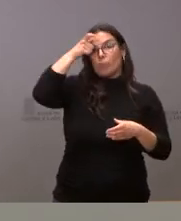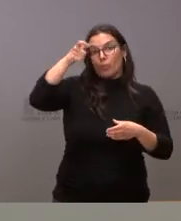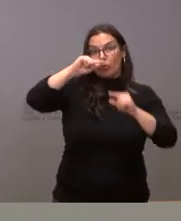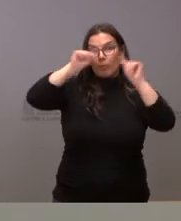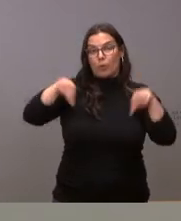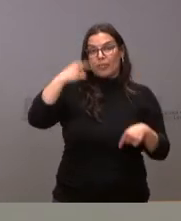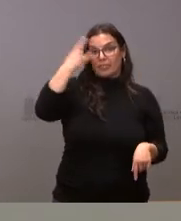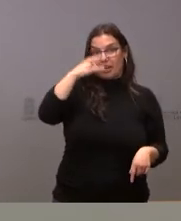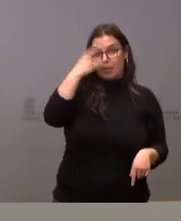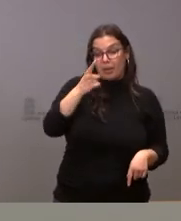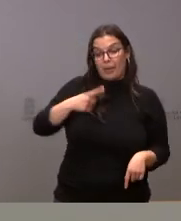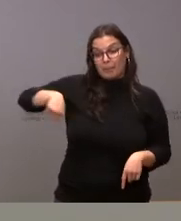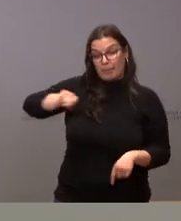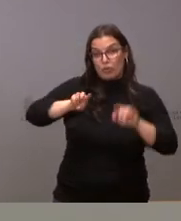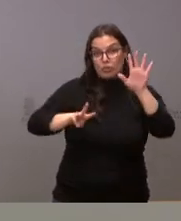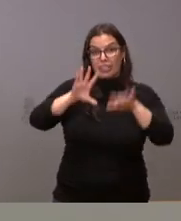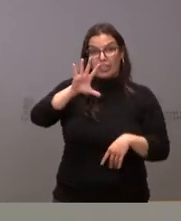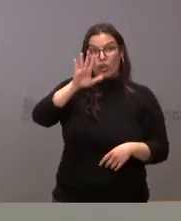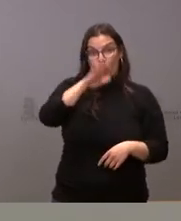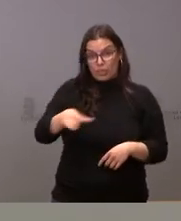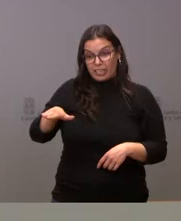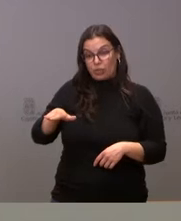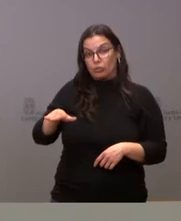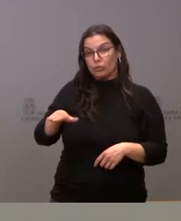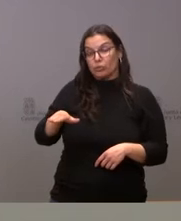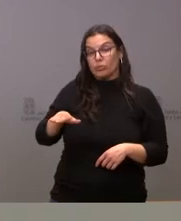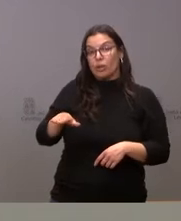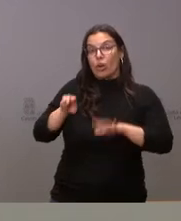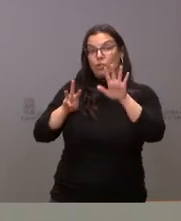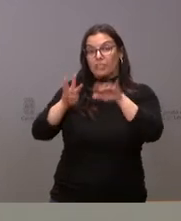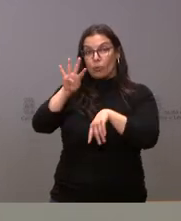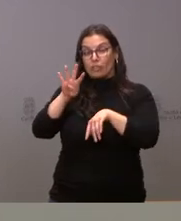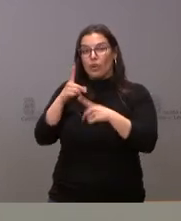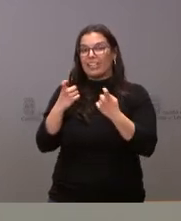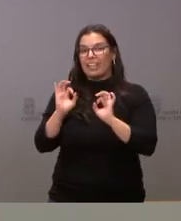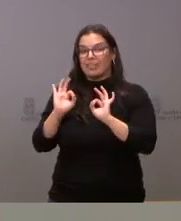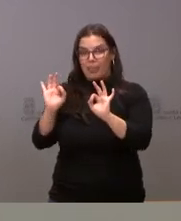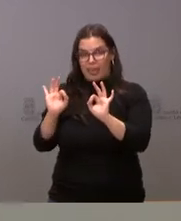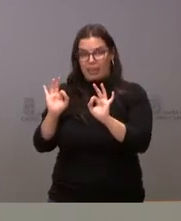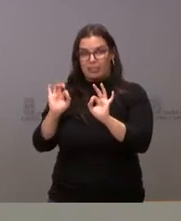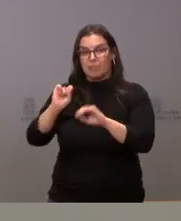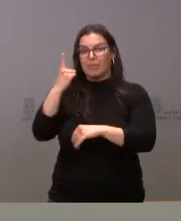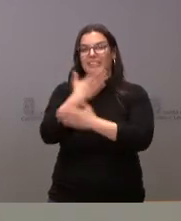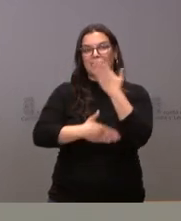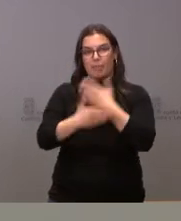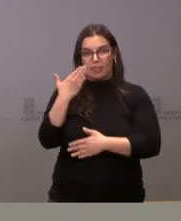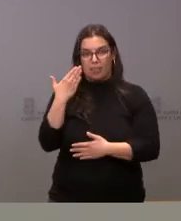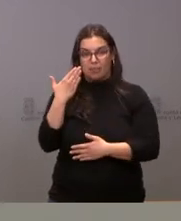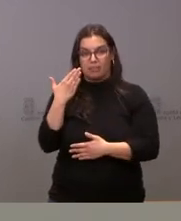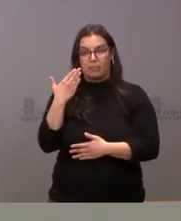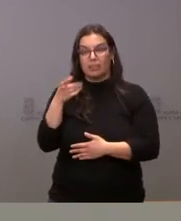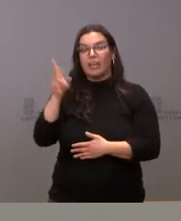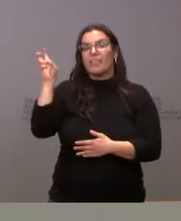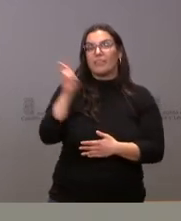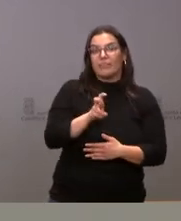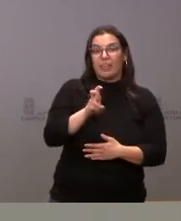De esos 85 niños, 84 de ellos tienen necesidades especiales, fundamentalmente discapacidad, y proceden de